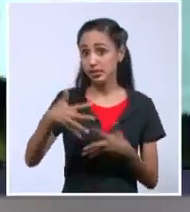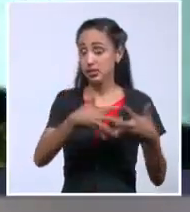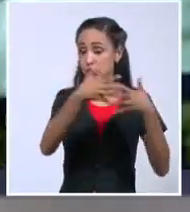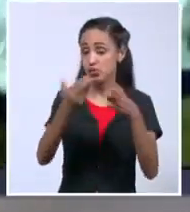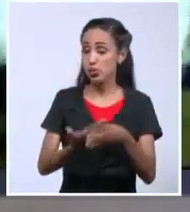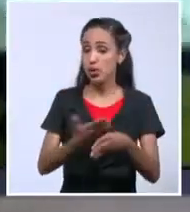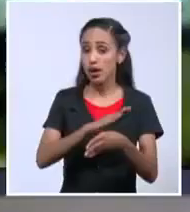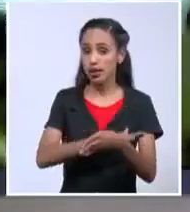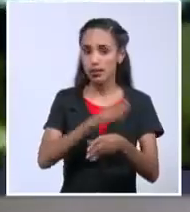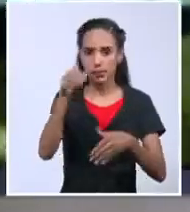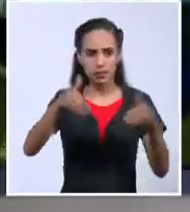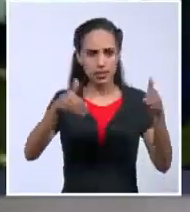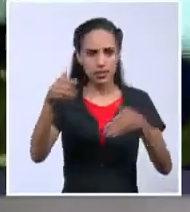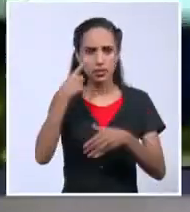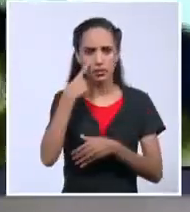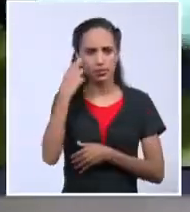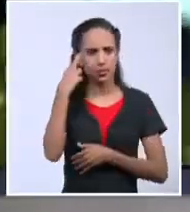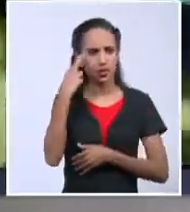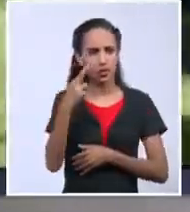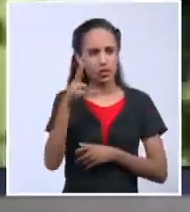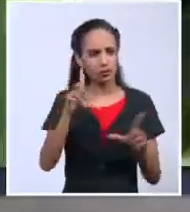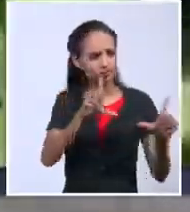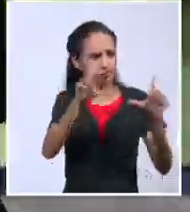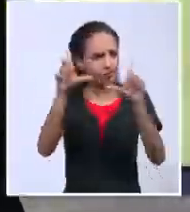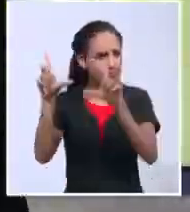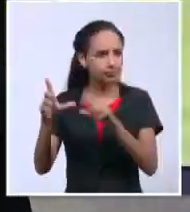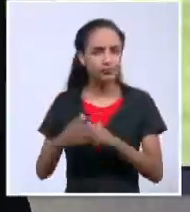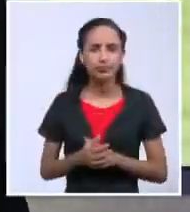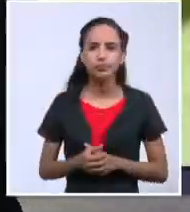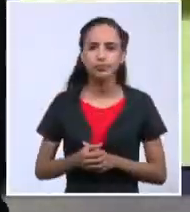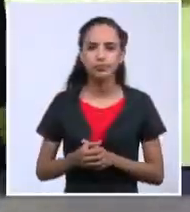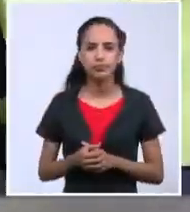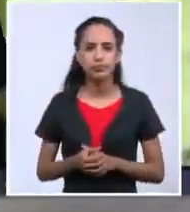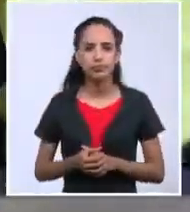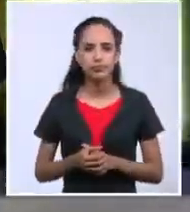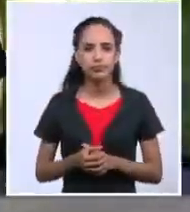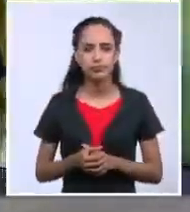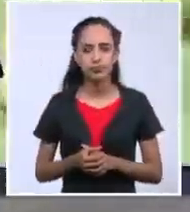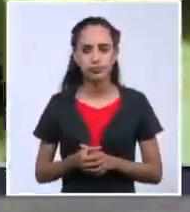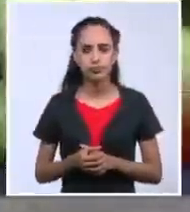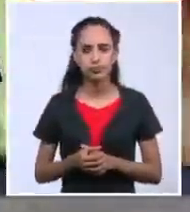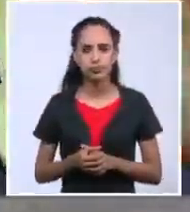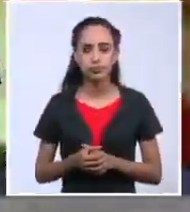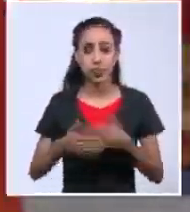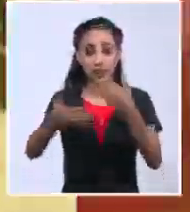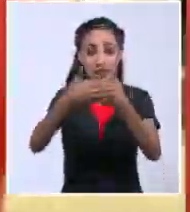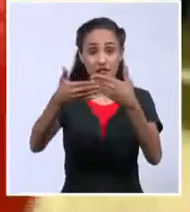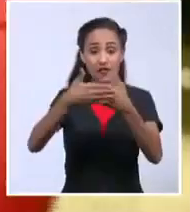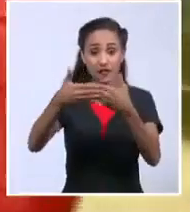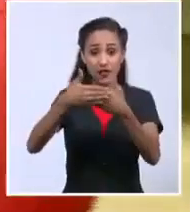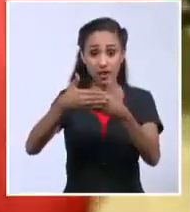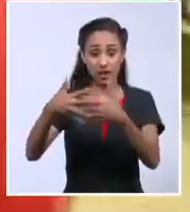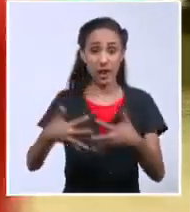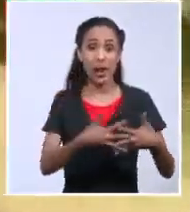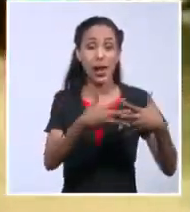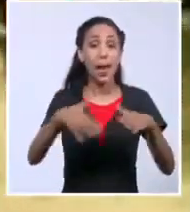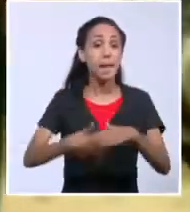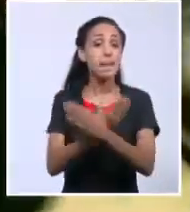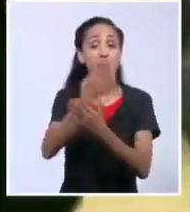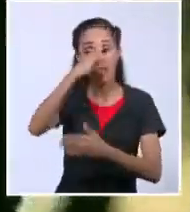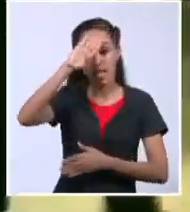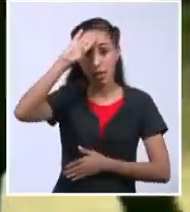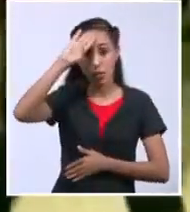vamos a recordar imágenes, en una provocación. Esto es frente a la embajada de Cuba. Ellos iban a poner